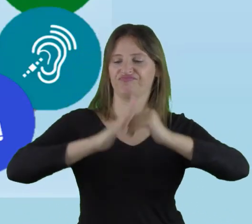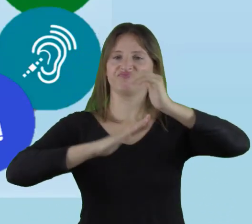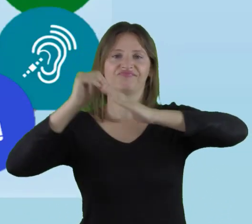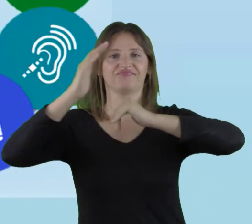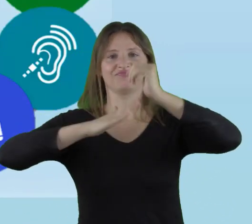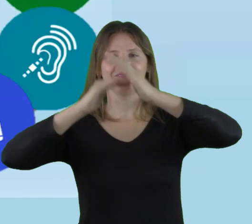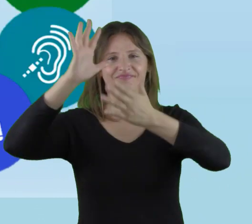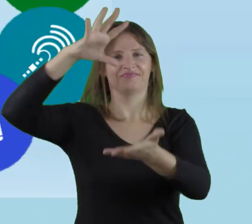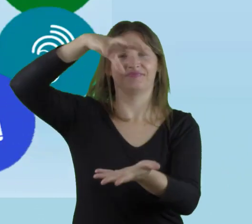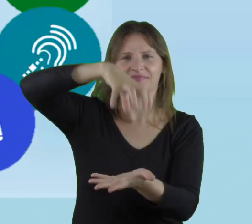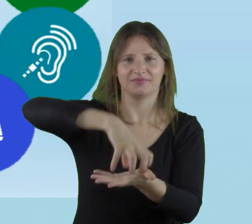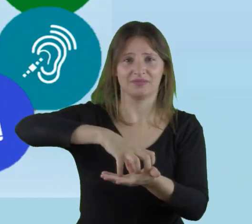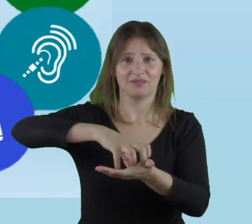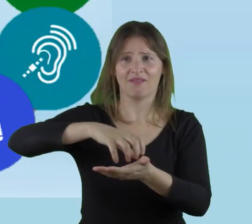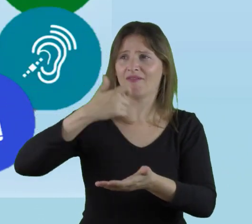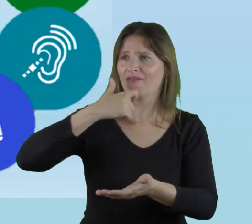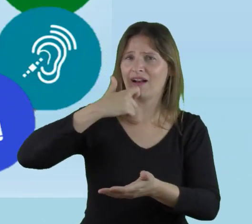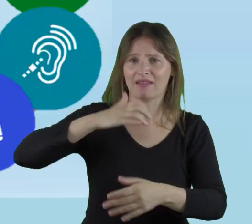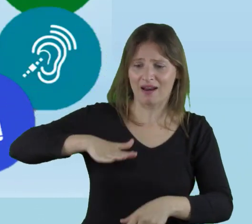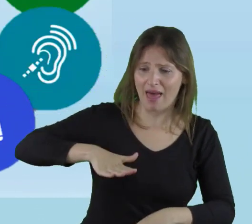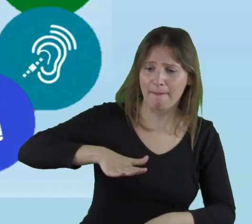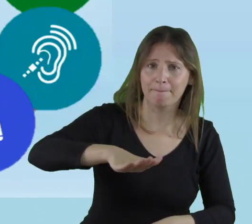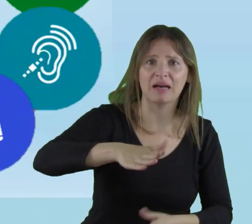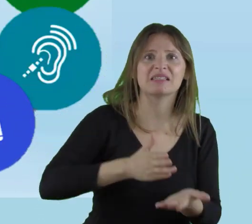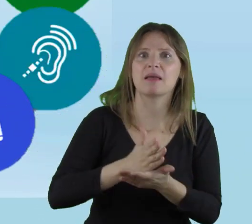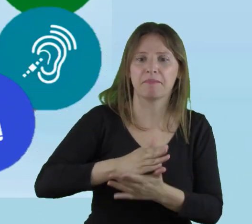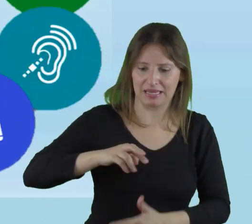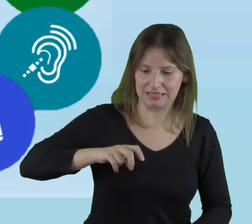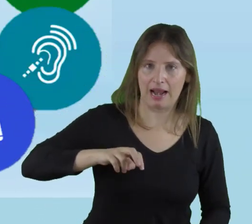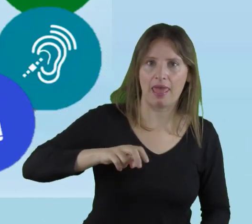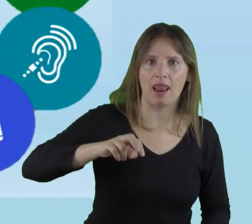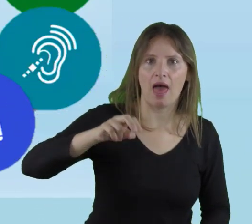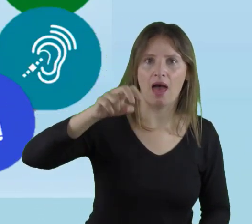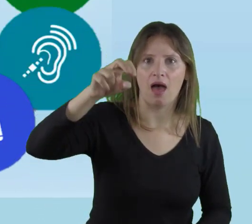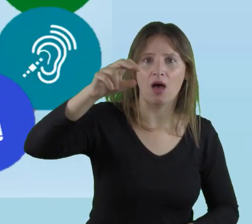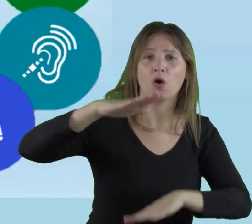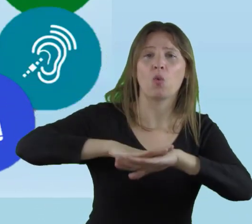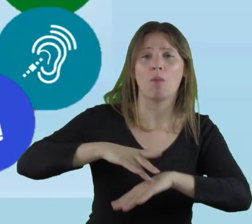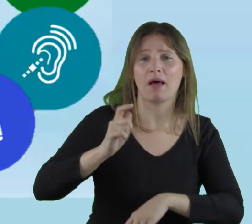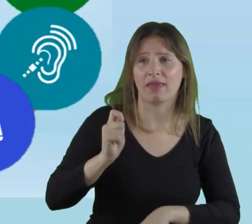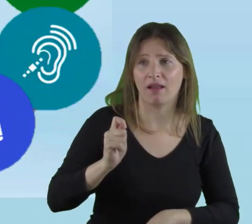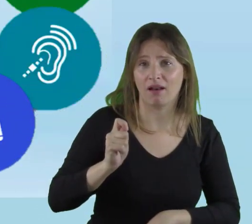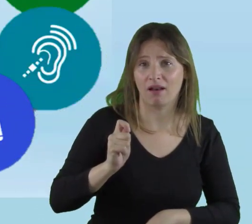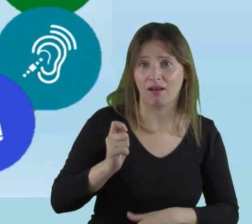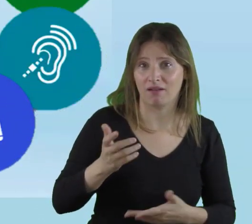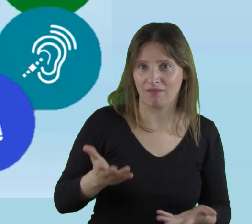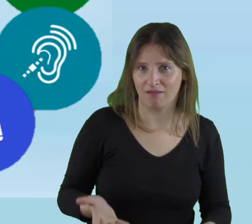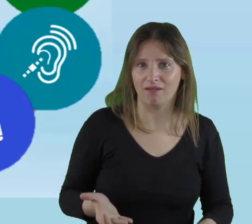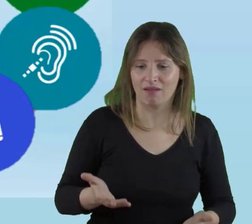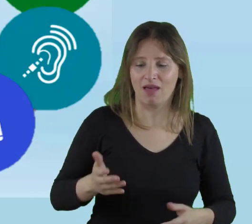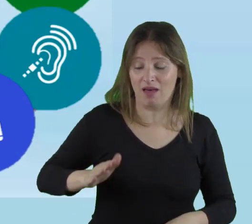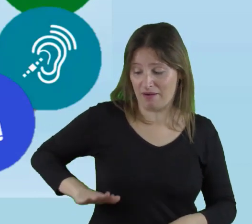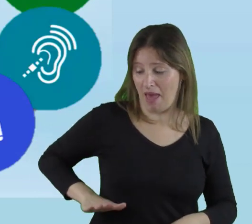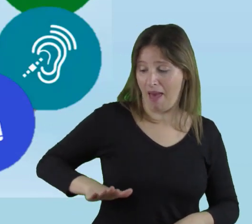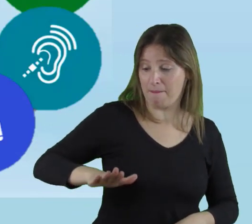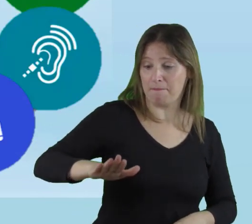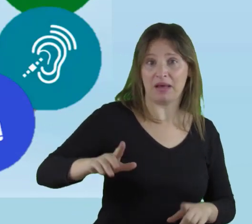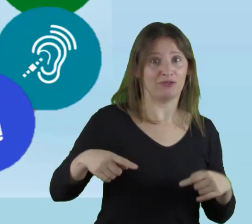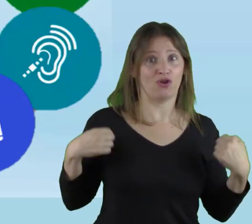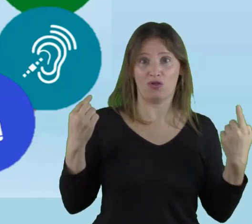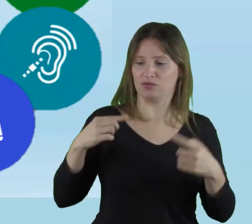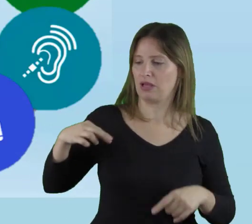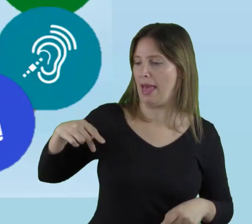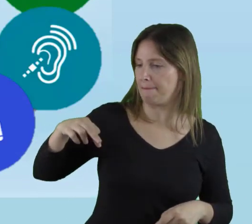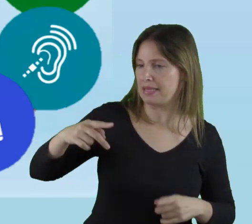y en lugar de que haya una rampa, siempre va haber una escalera. Por la rampa podríamos